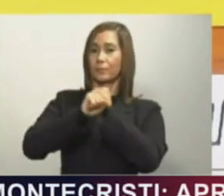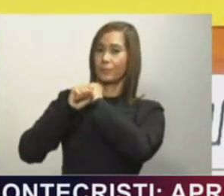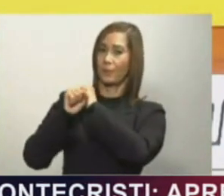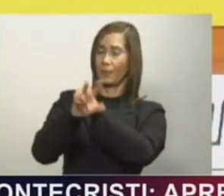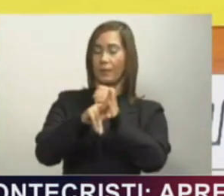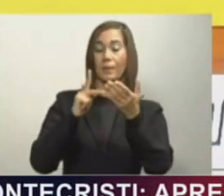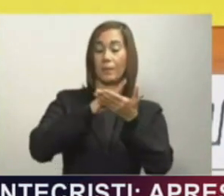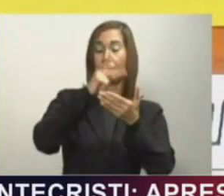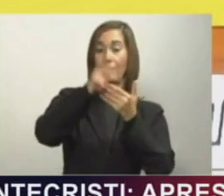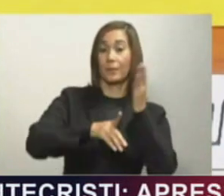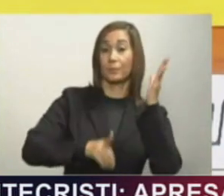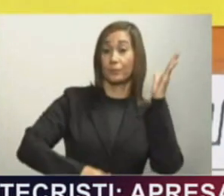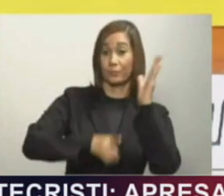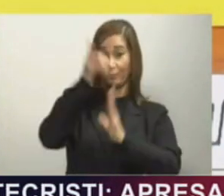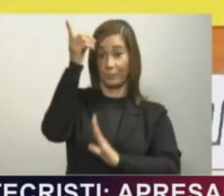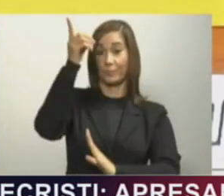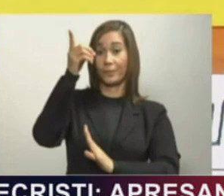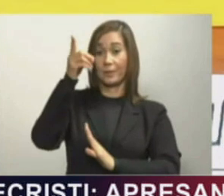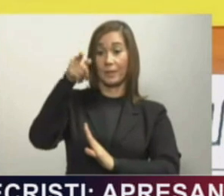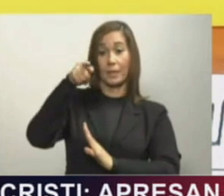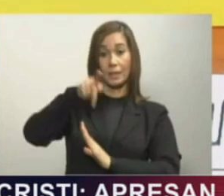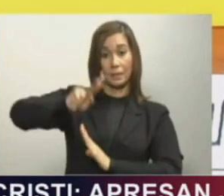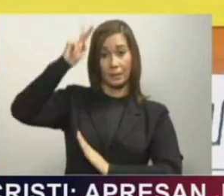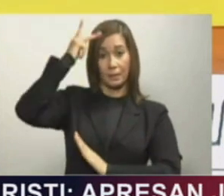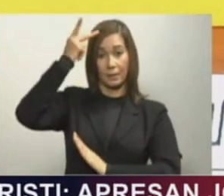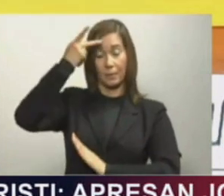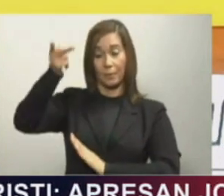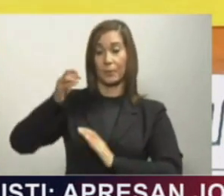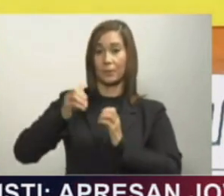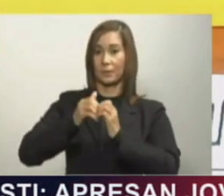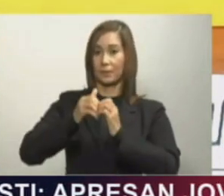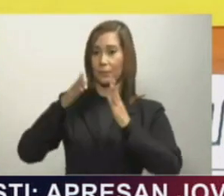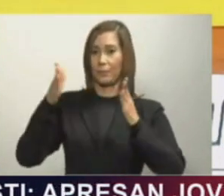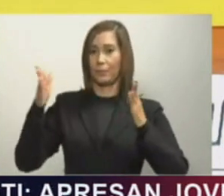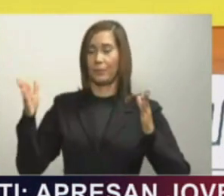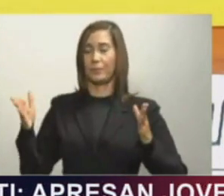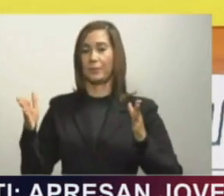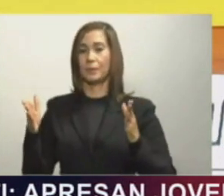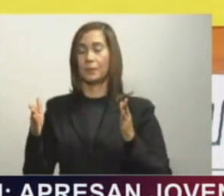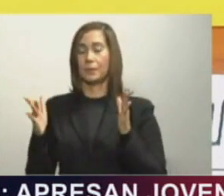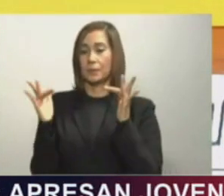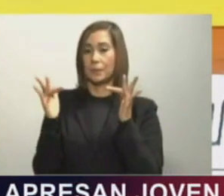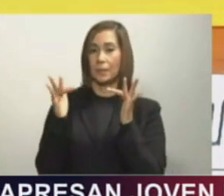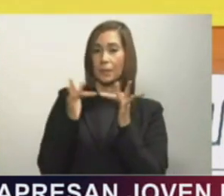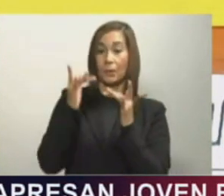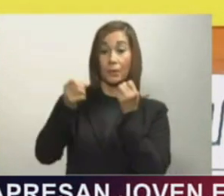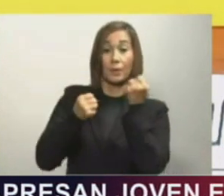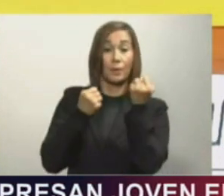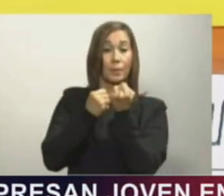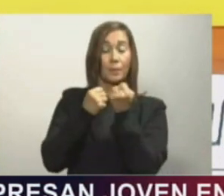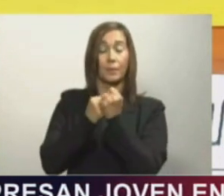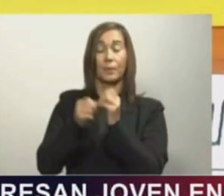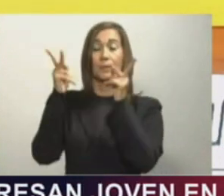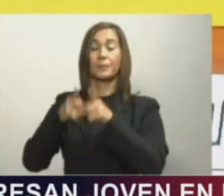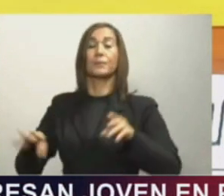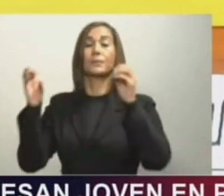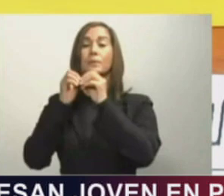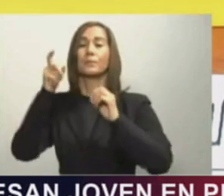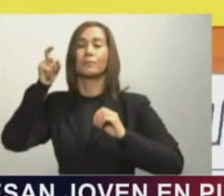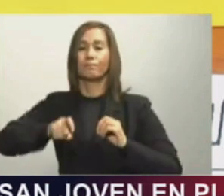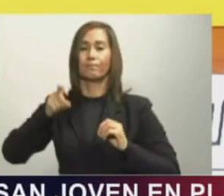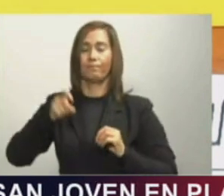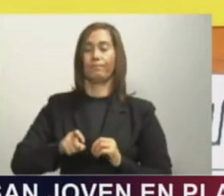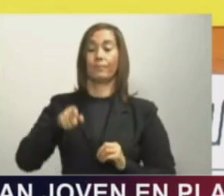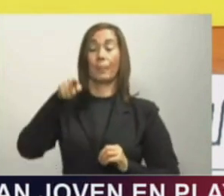es la política con mayúsculas, la política que toca la vida de la gente que más necesita de ella. Esta es